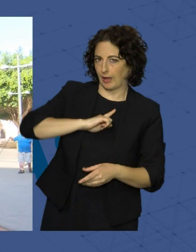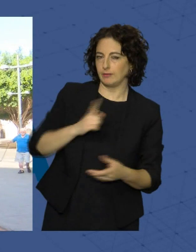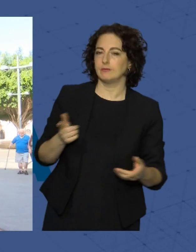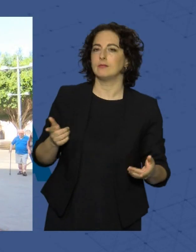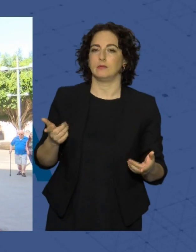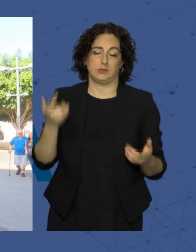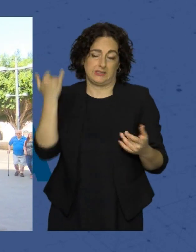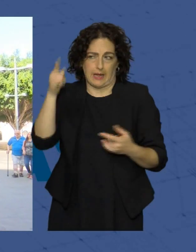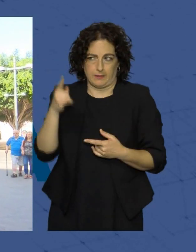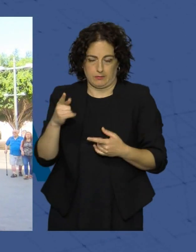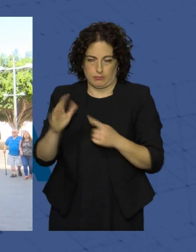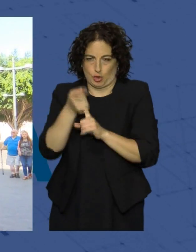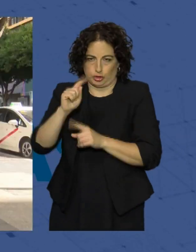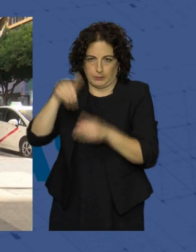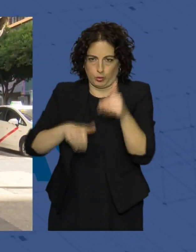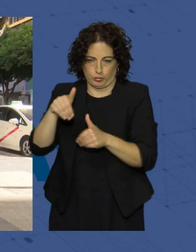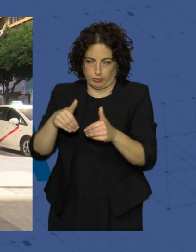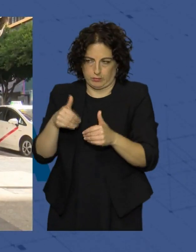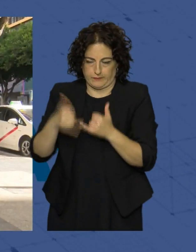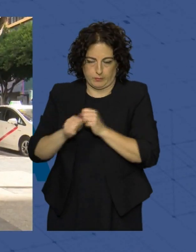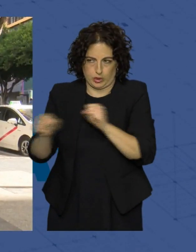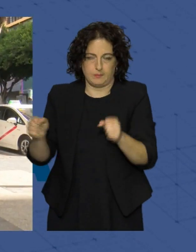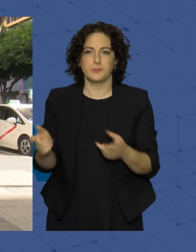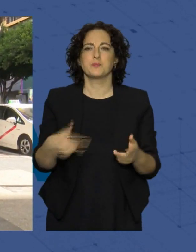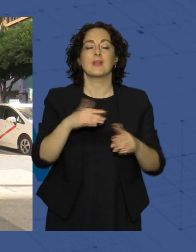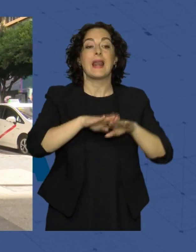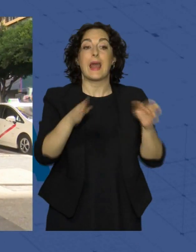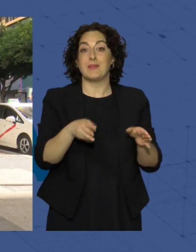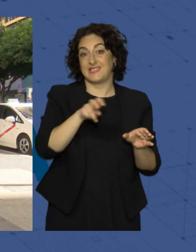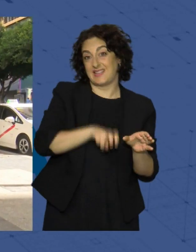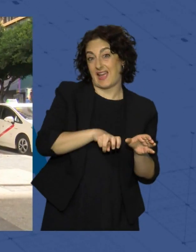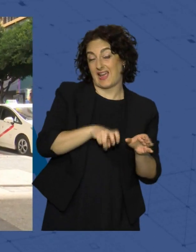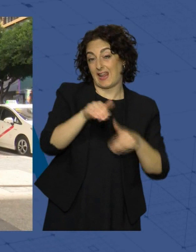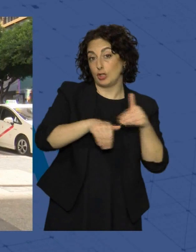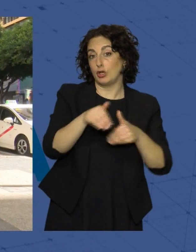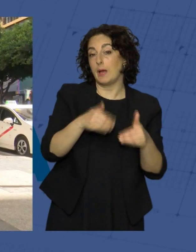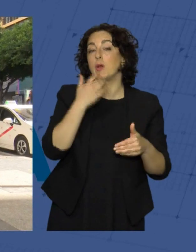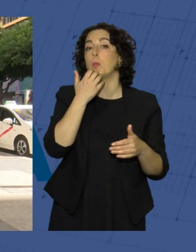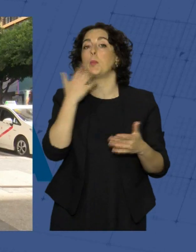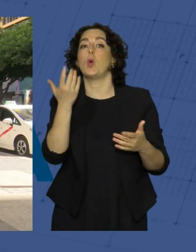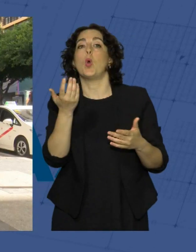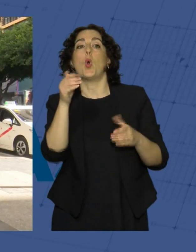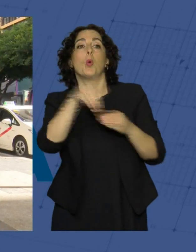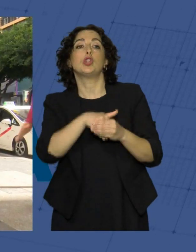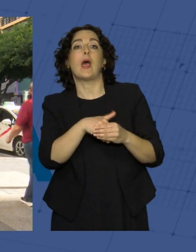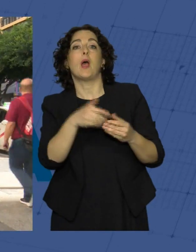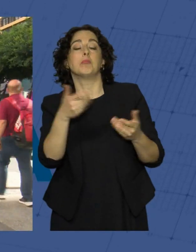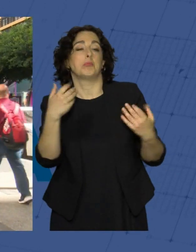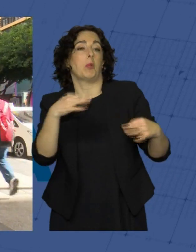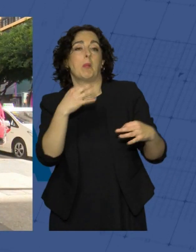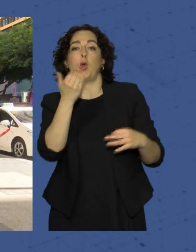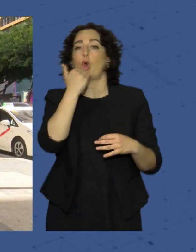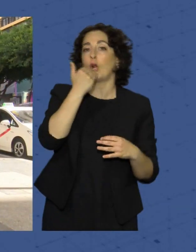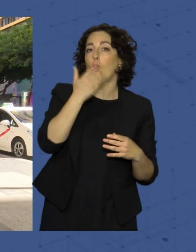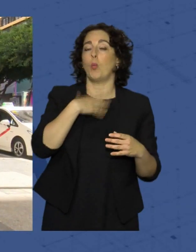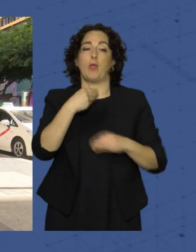salir votado, porque la lleva toda de culo. Bueno, el tema de la mesa es más complicado, pero si no también está el voto por correo, imagino que el que tiene intención de votar, pues tendrá que hacerlo y